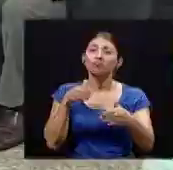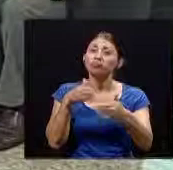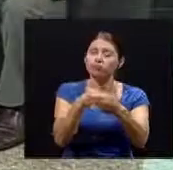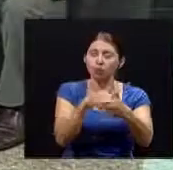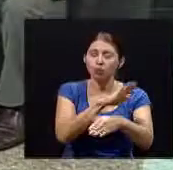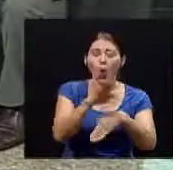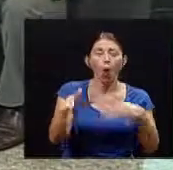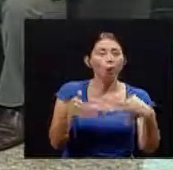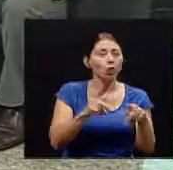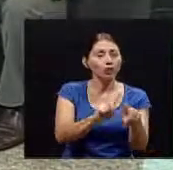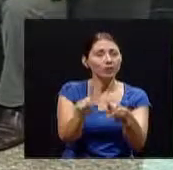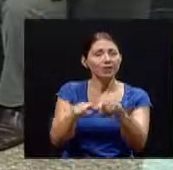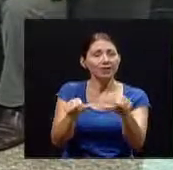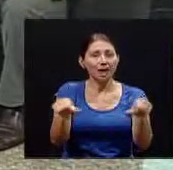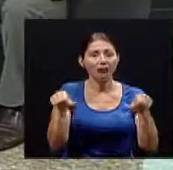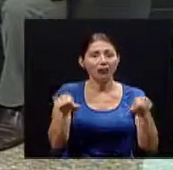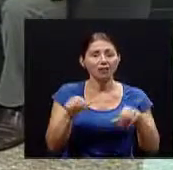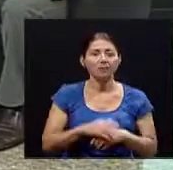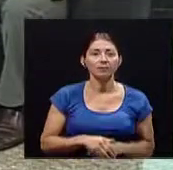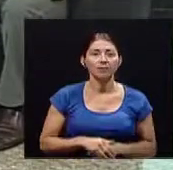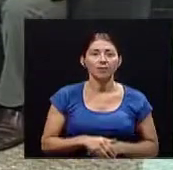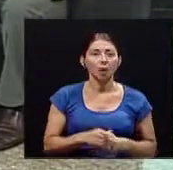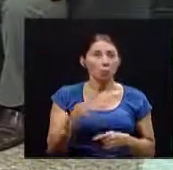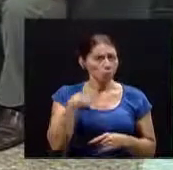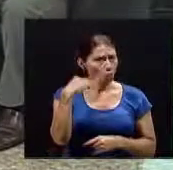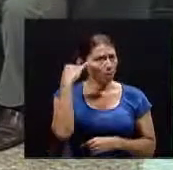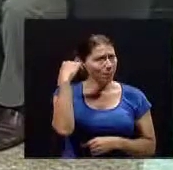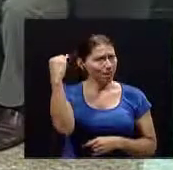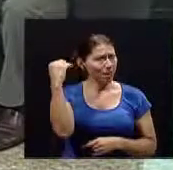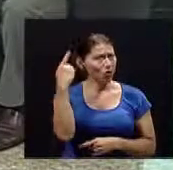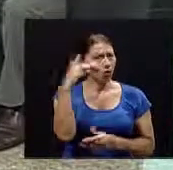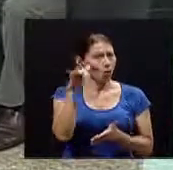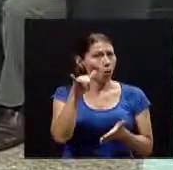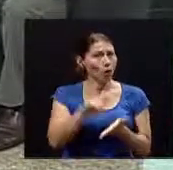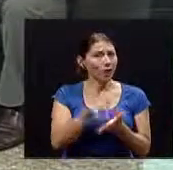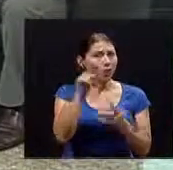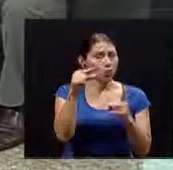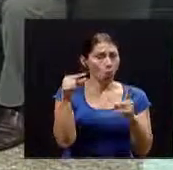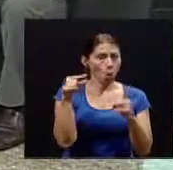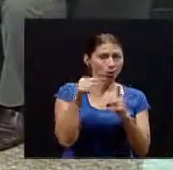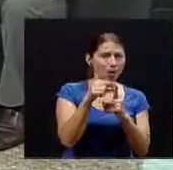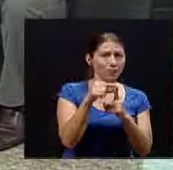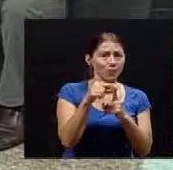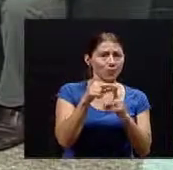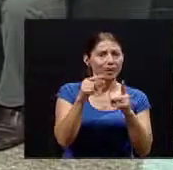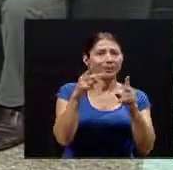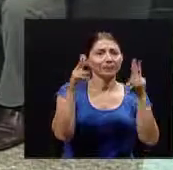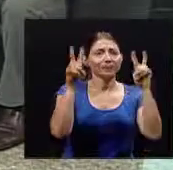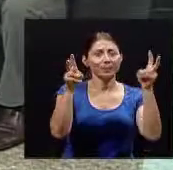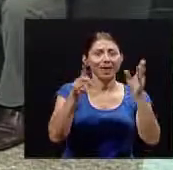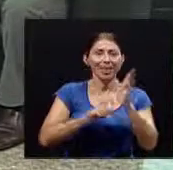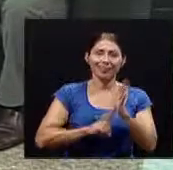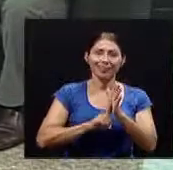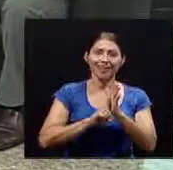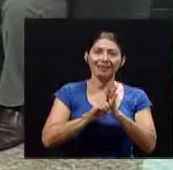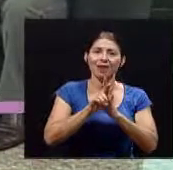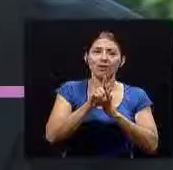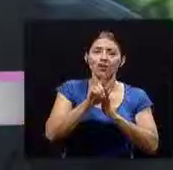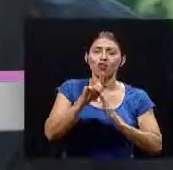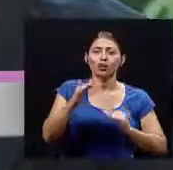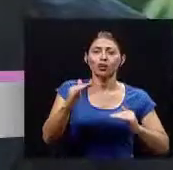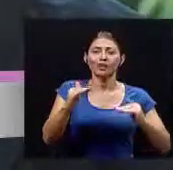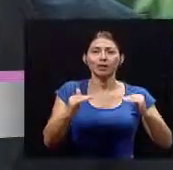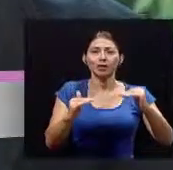Entonces, me imagino que por ahí vendrá este famoso concepto de desarrollo sostenible porque